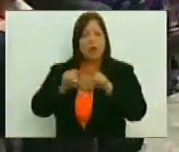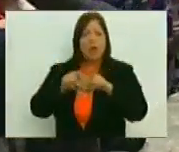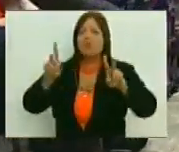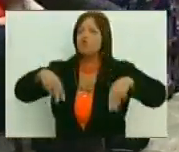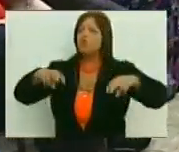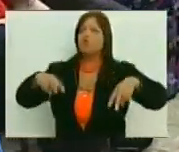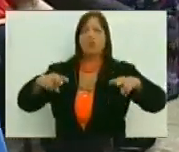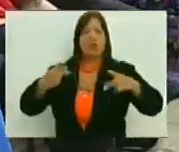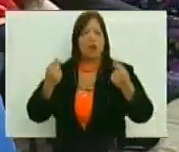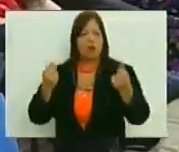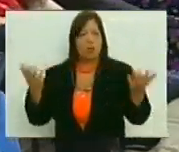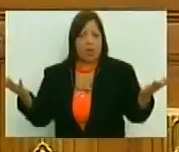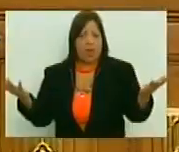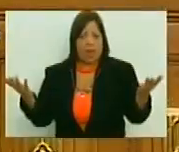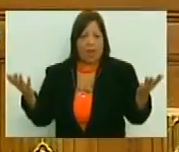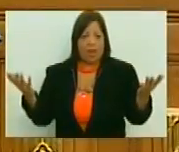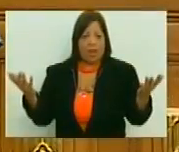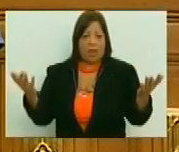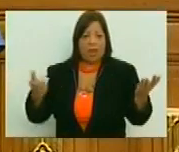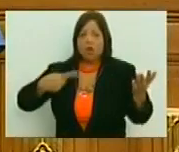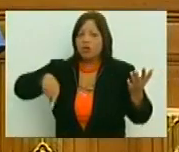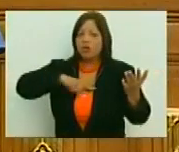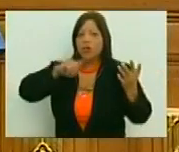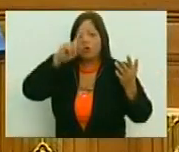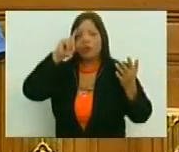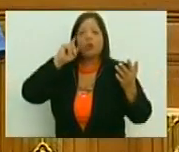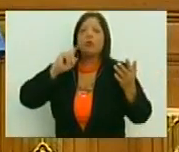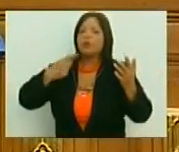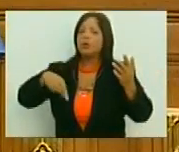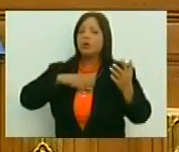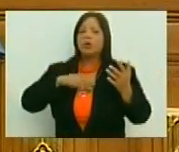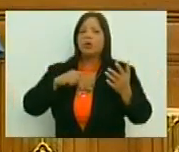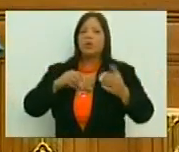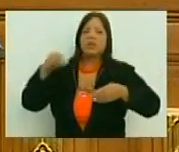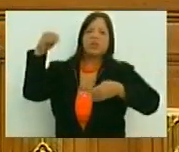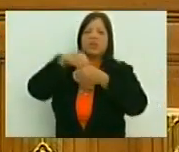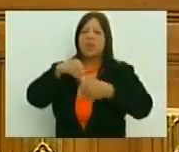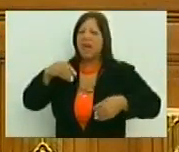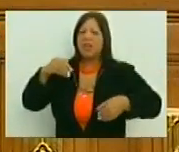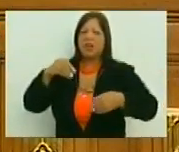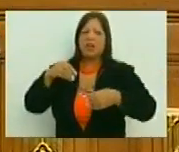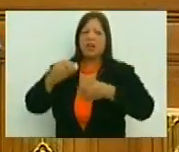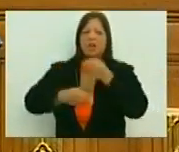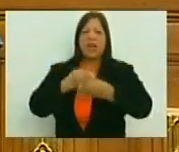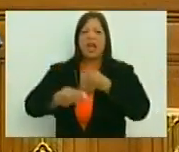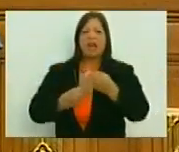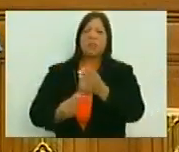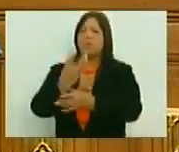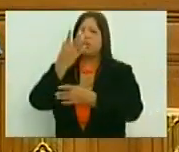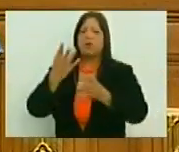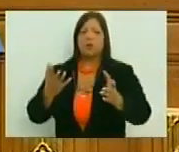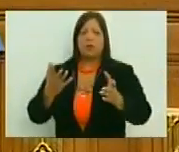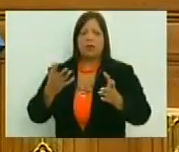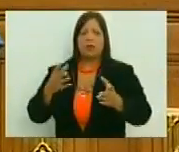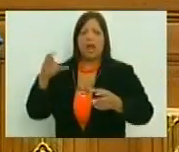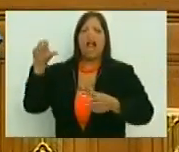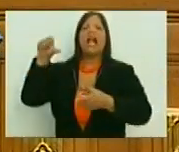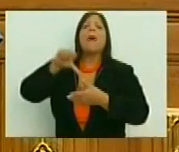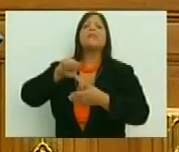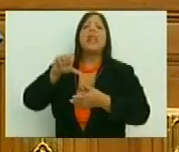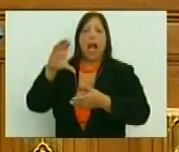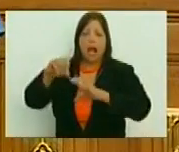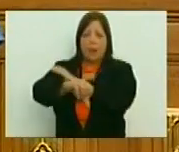nunca hemos tenido economía, nosotros nunca hemos instaurado, ni hemos formado una economía, existimos el capitalismo,